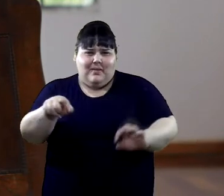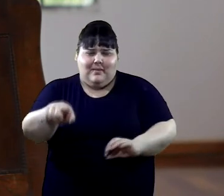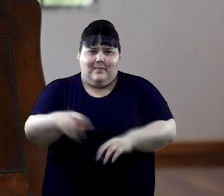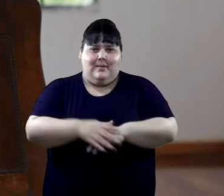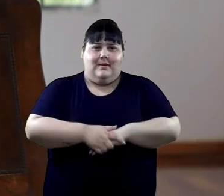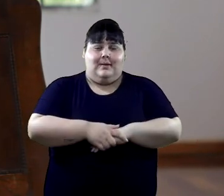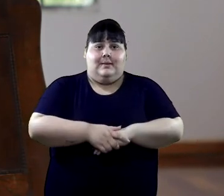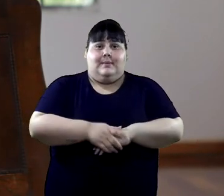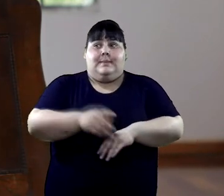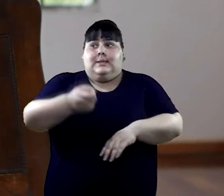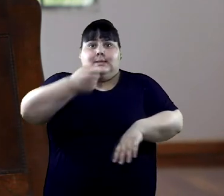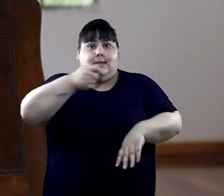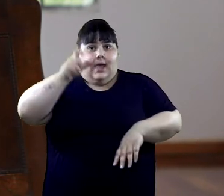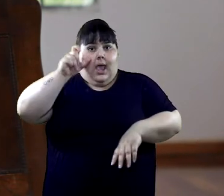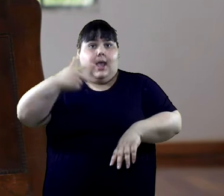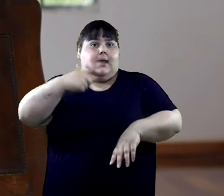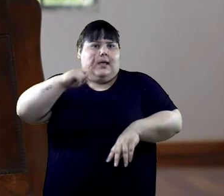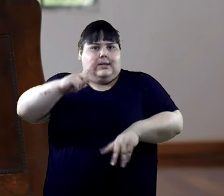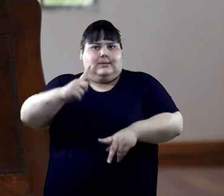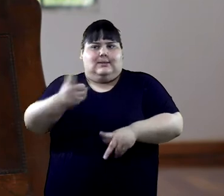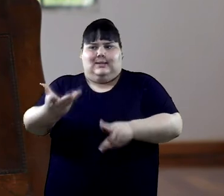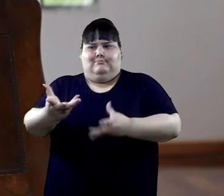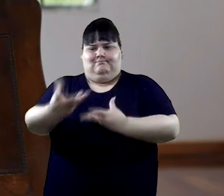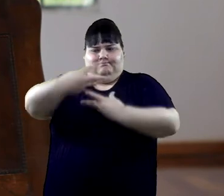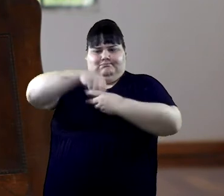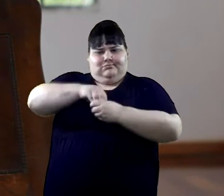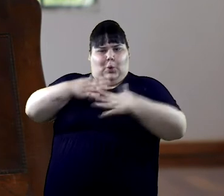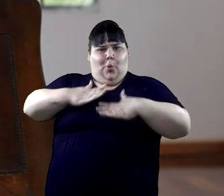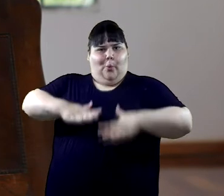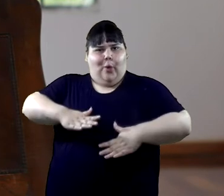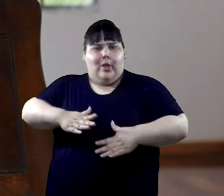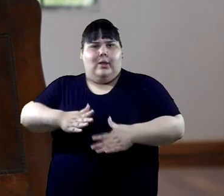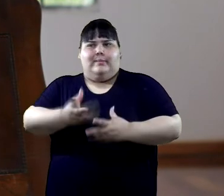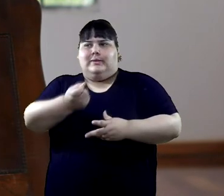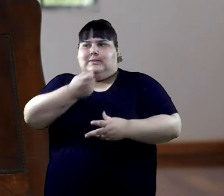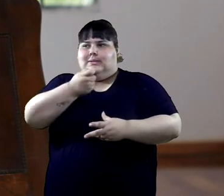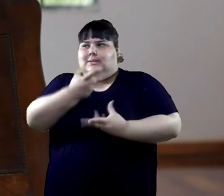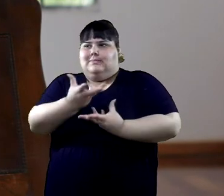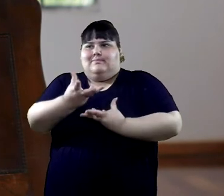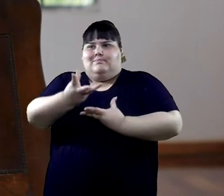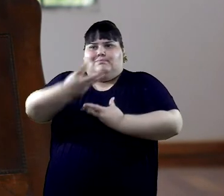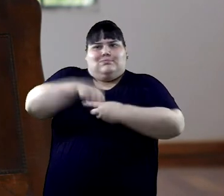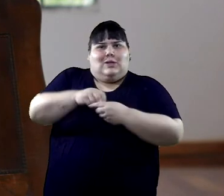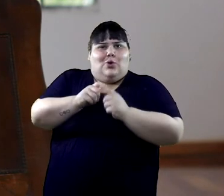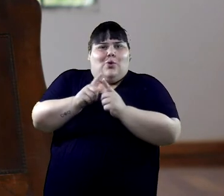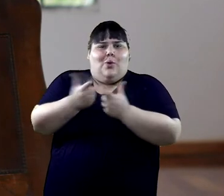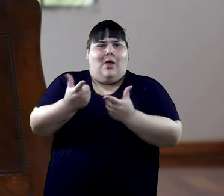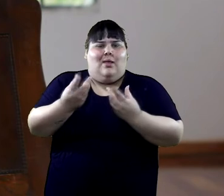Y si la ESI no pasa por el cuerpo, si no nos atraviesa, si no lo sentimos,